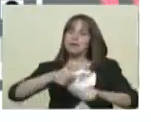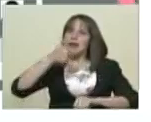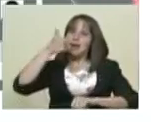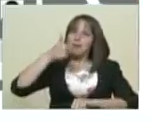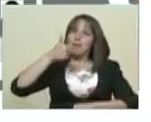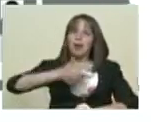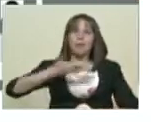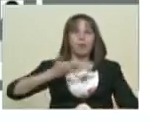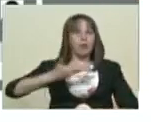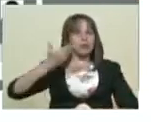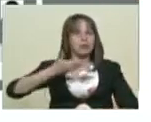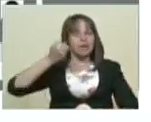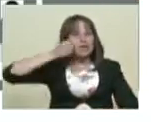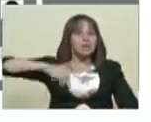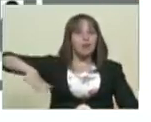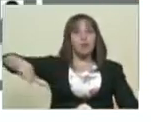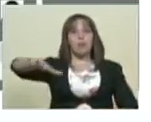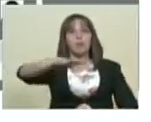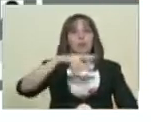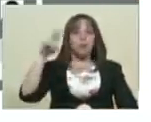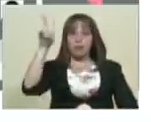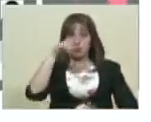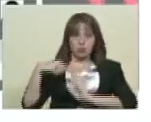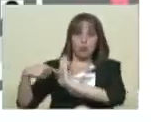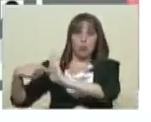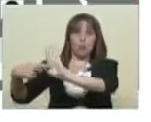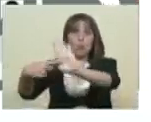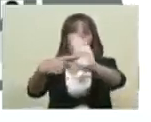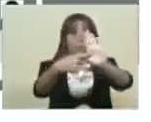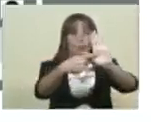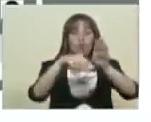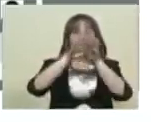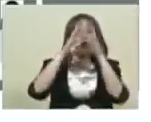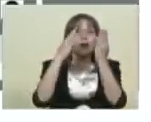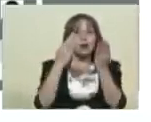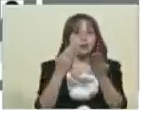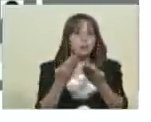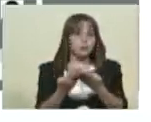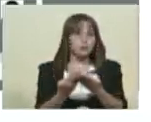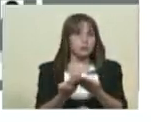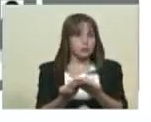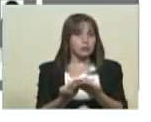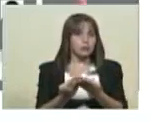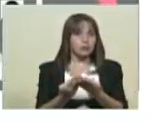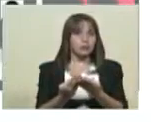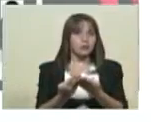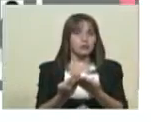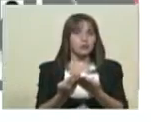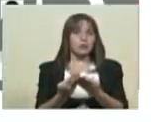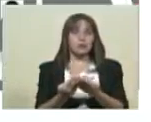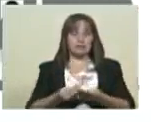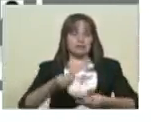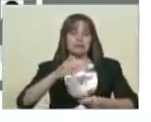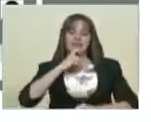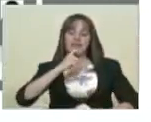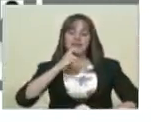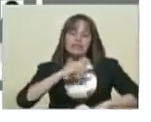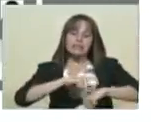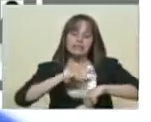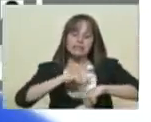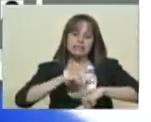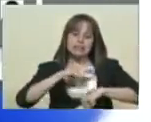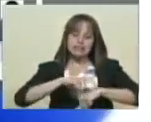de Venezuela ha podido darle al mundo y el mundo entero nos ha visto en nuestros momentos más complejos, más